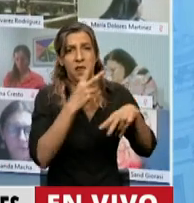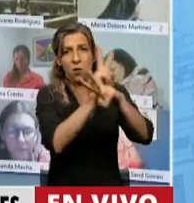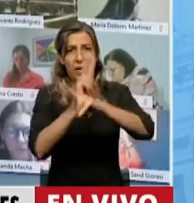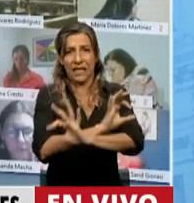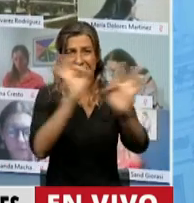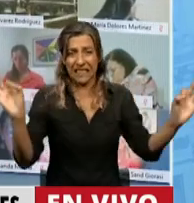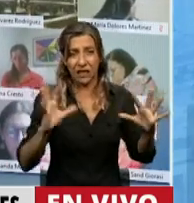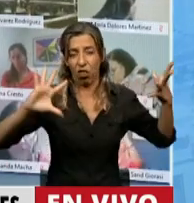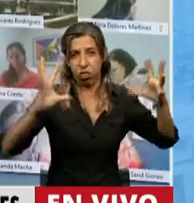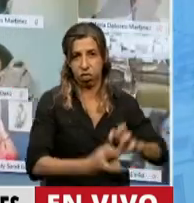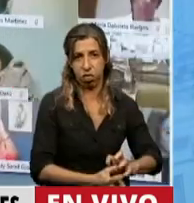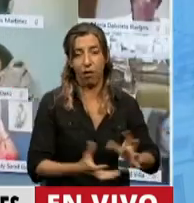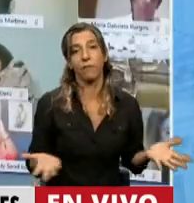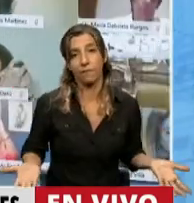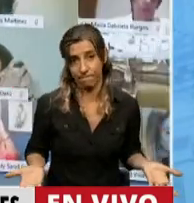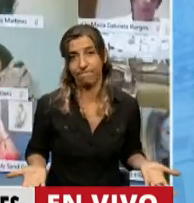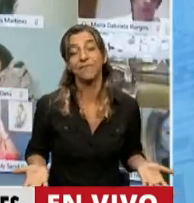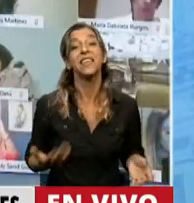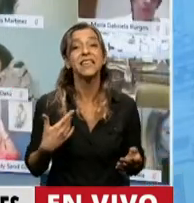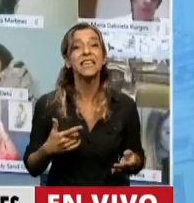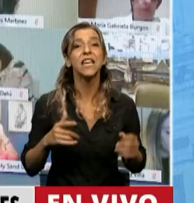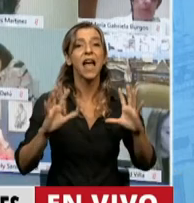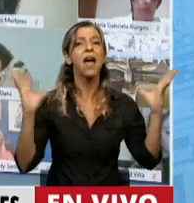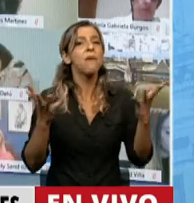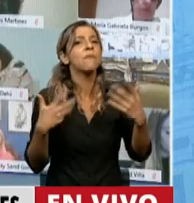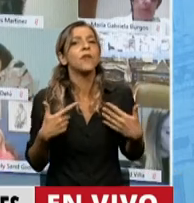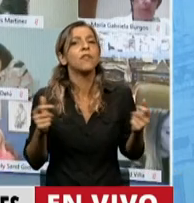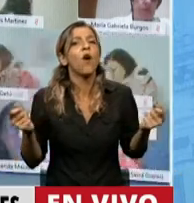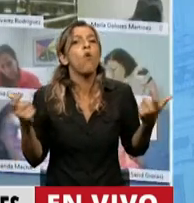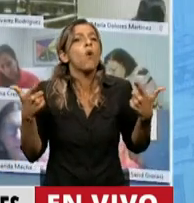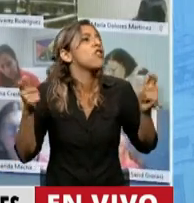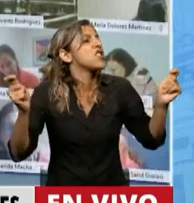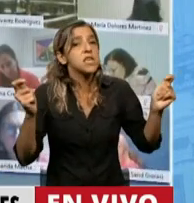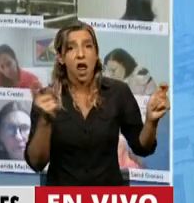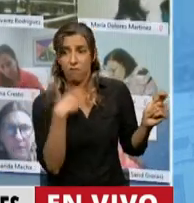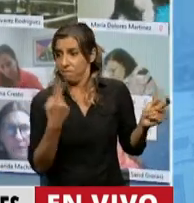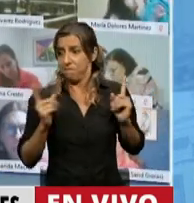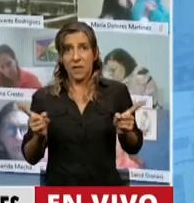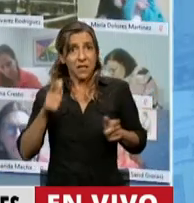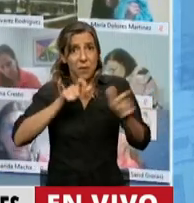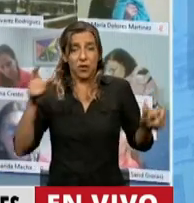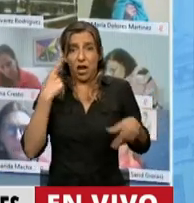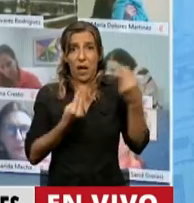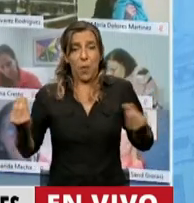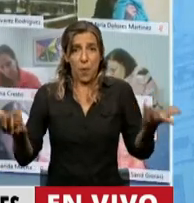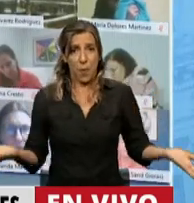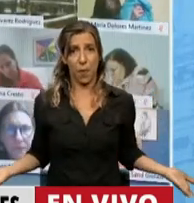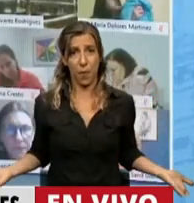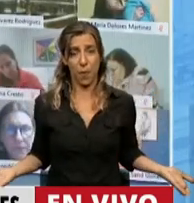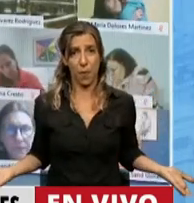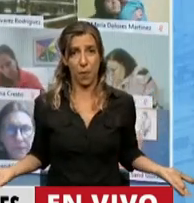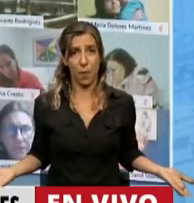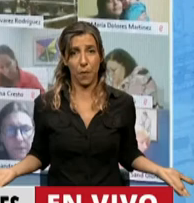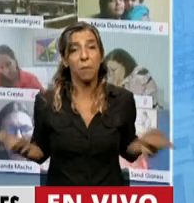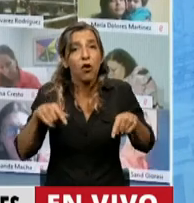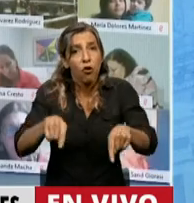efectivamente es propiedad de los que lo habitamos, es esa famosa idea de los bienes comunes, pero que bajo este